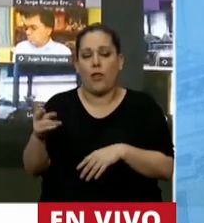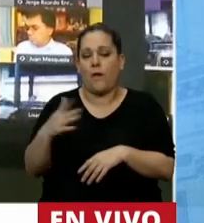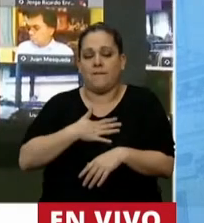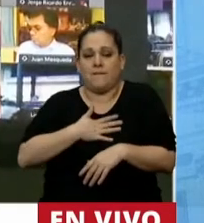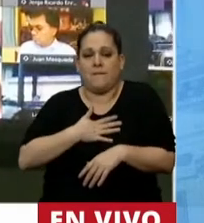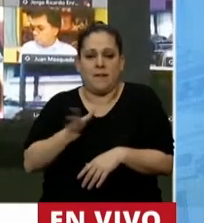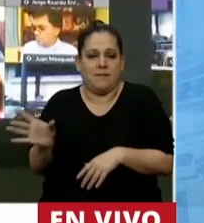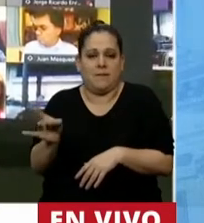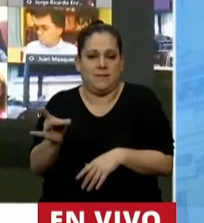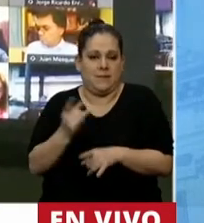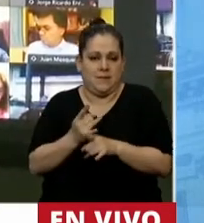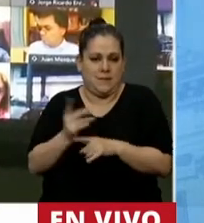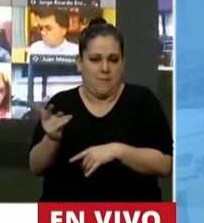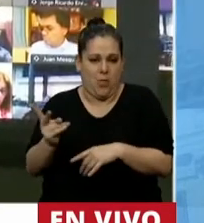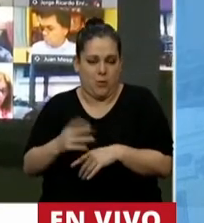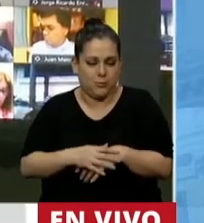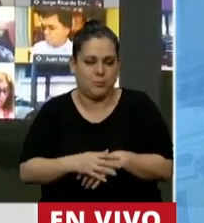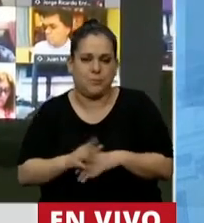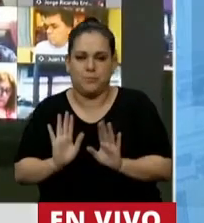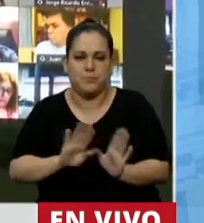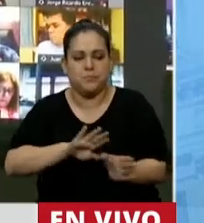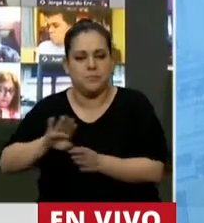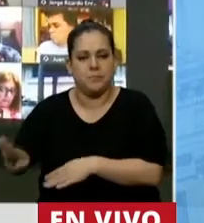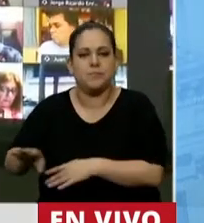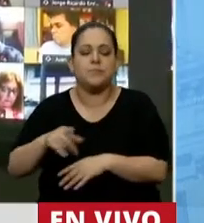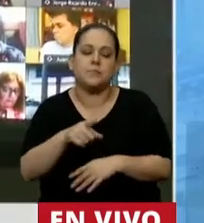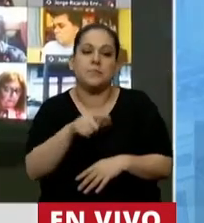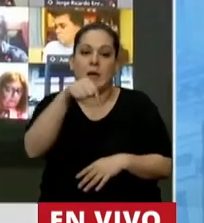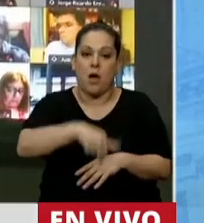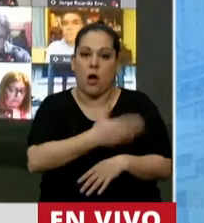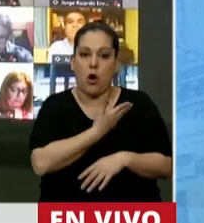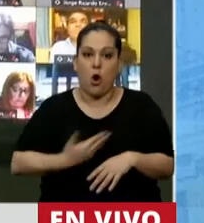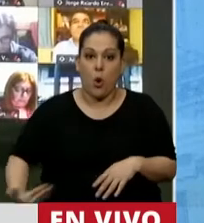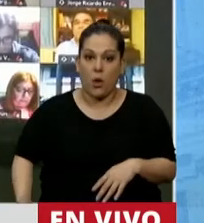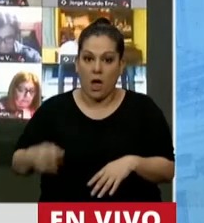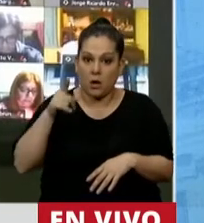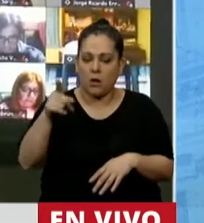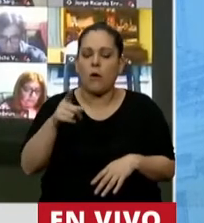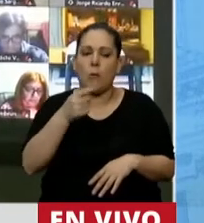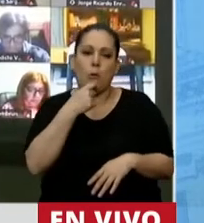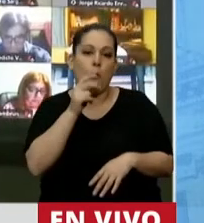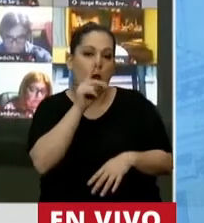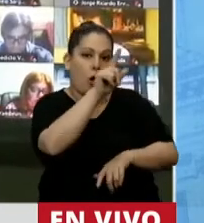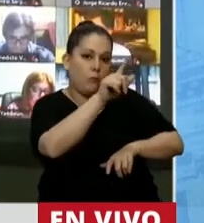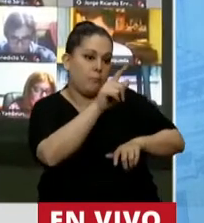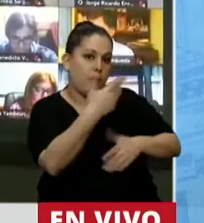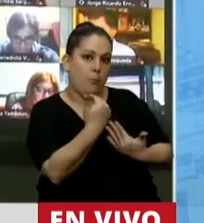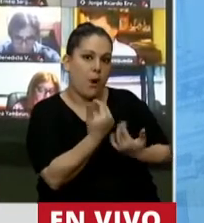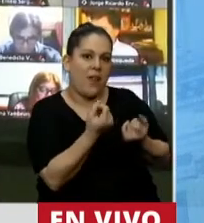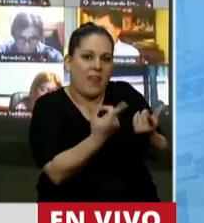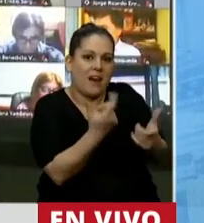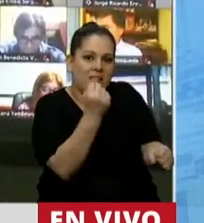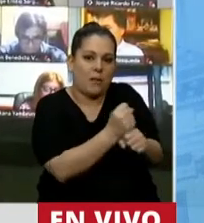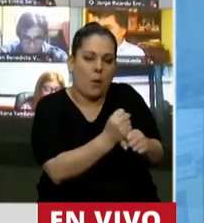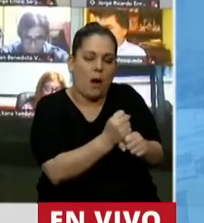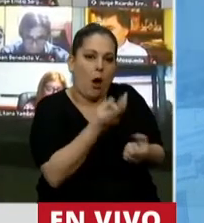compañeros. Este gobierno, a los que quieren o tienen con qué generar trabajo, les pone más impuestos